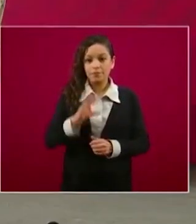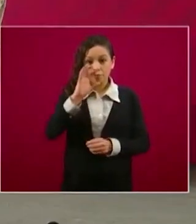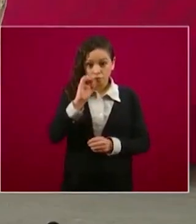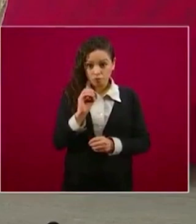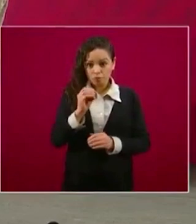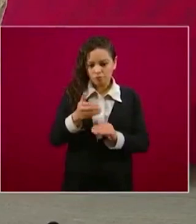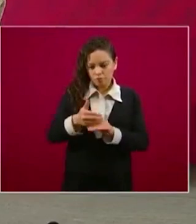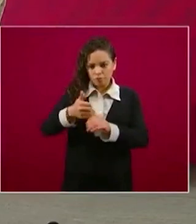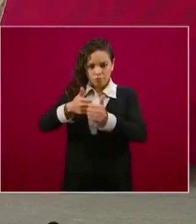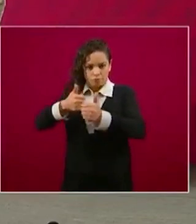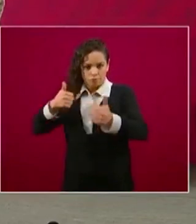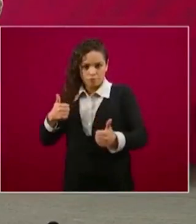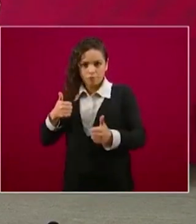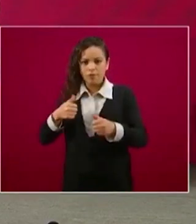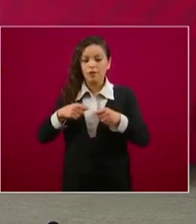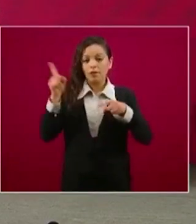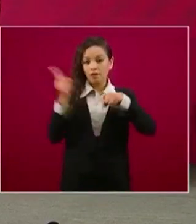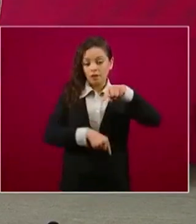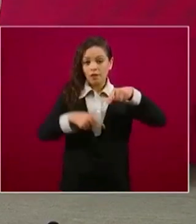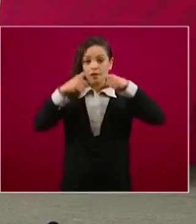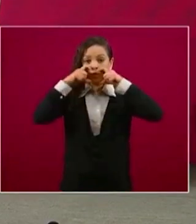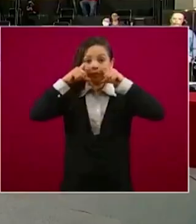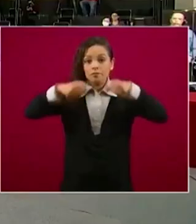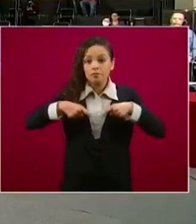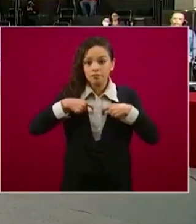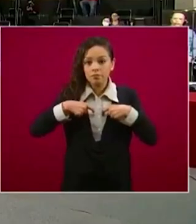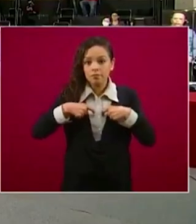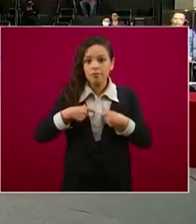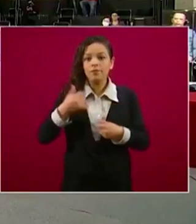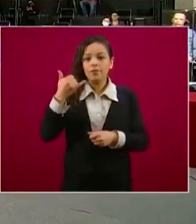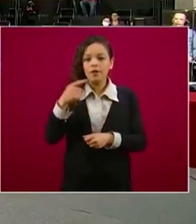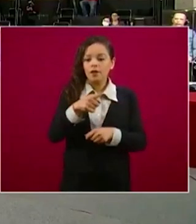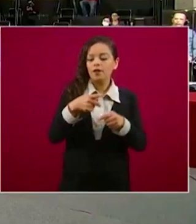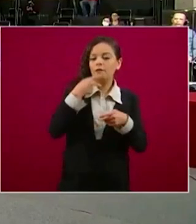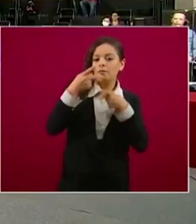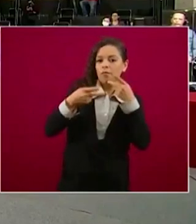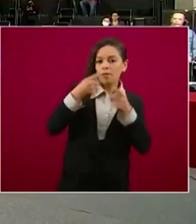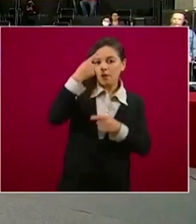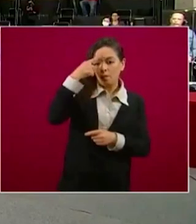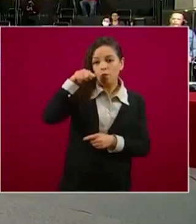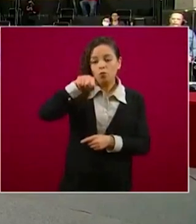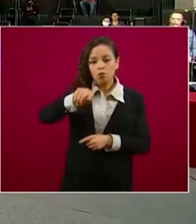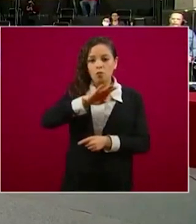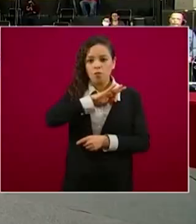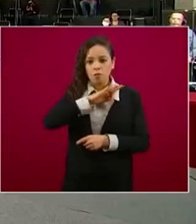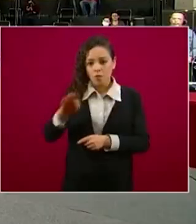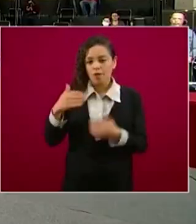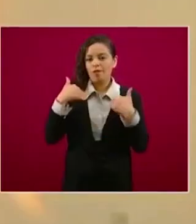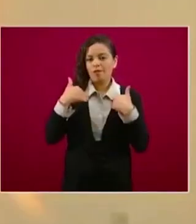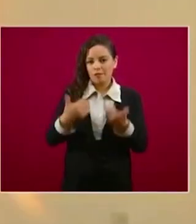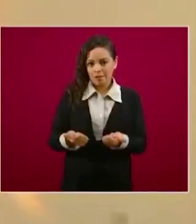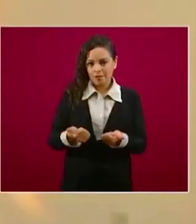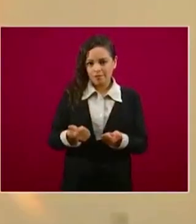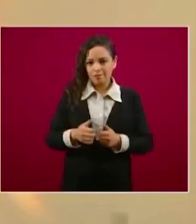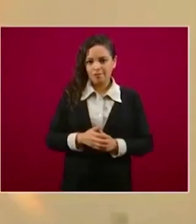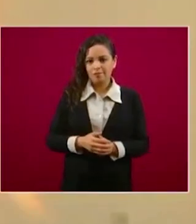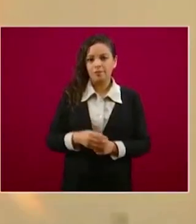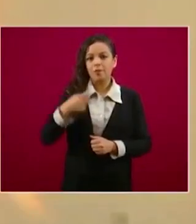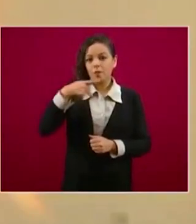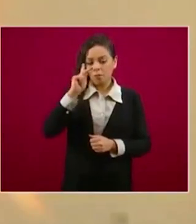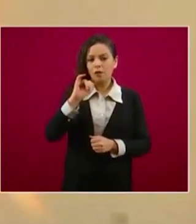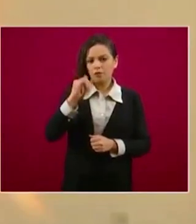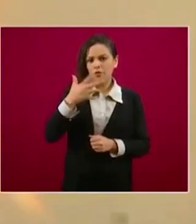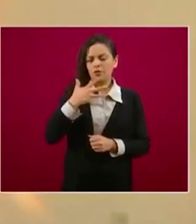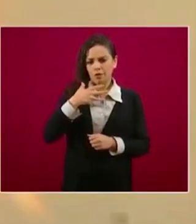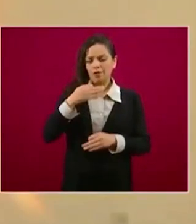se quitan el cubrebocas y hablan hacia otro ladito para que tú lo escuches. Pero la manera existe y tú debes tener toda la atención.